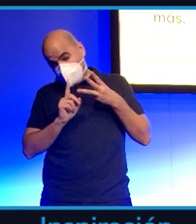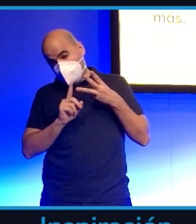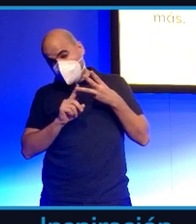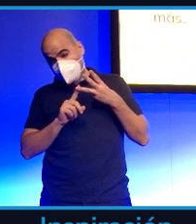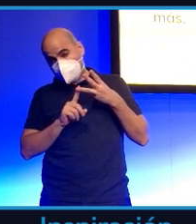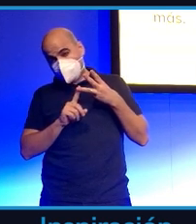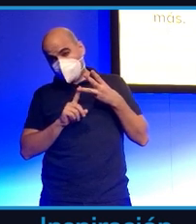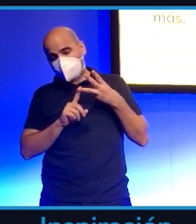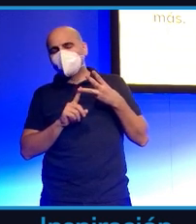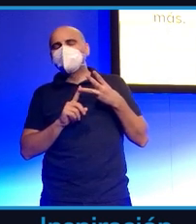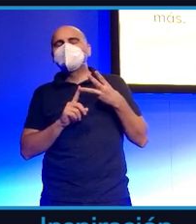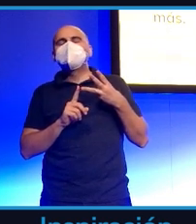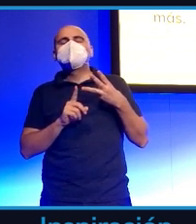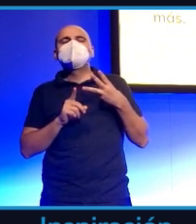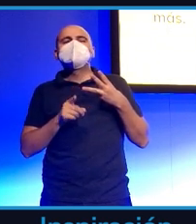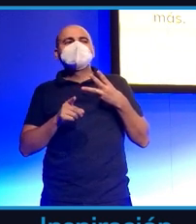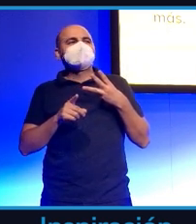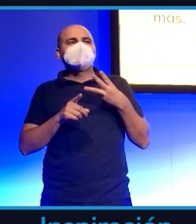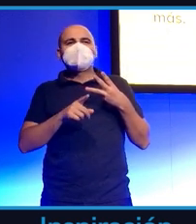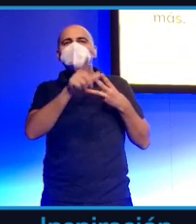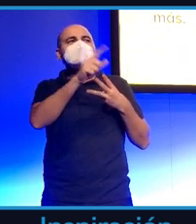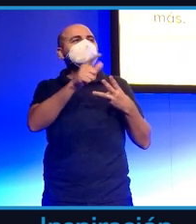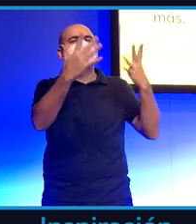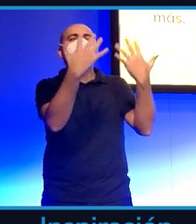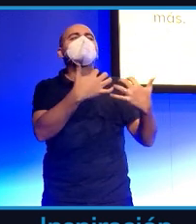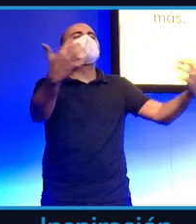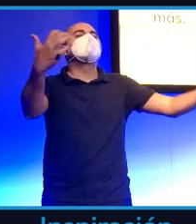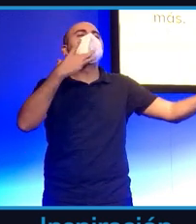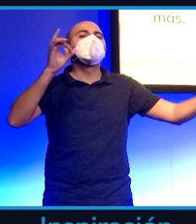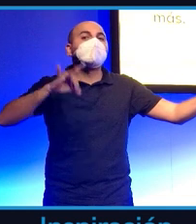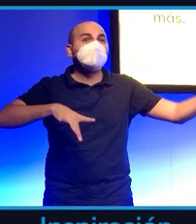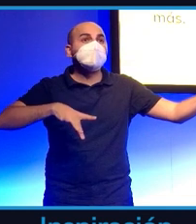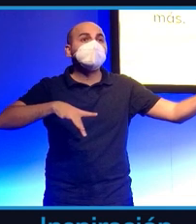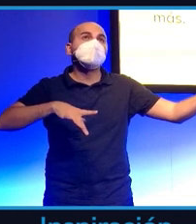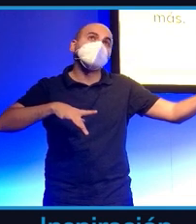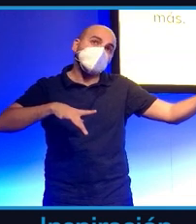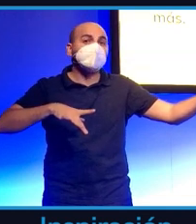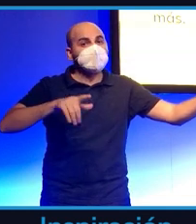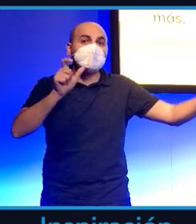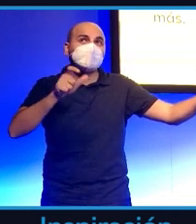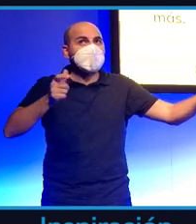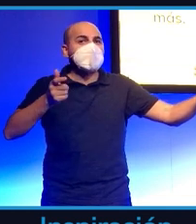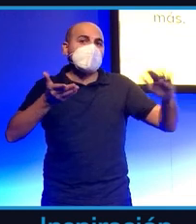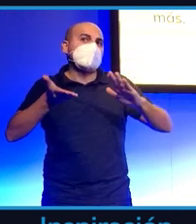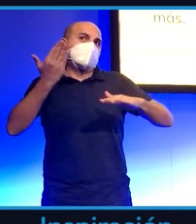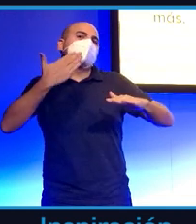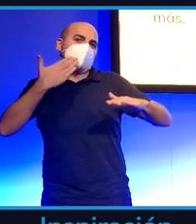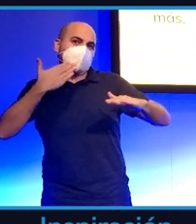el hecho de dirigirse a audiencias de mayor edad teóricamente ahora luego explicaremos que no es tanto así